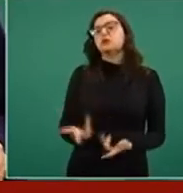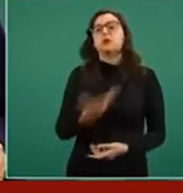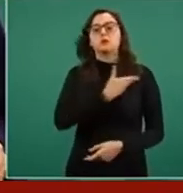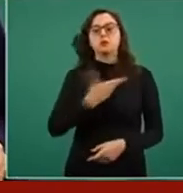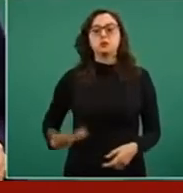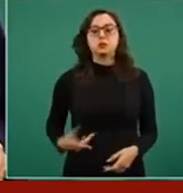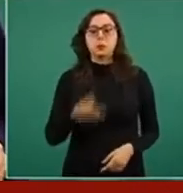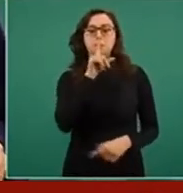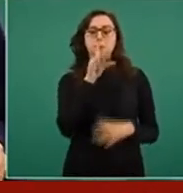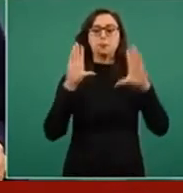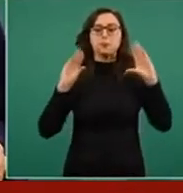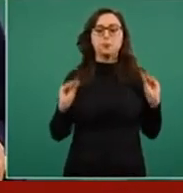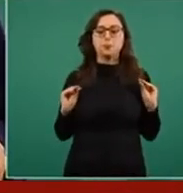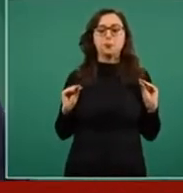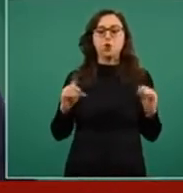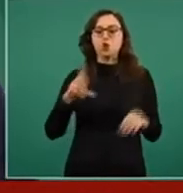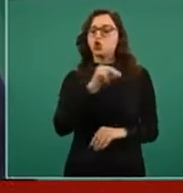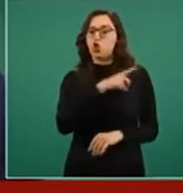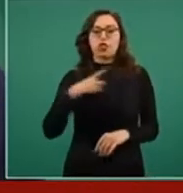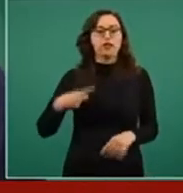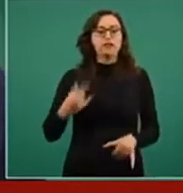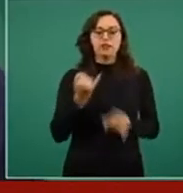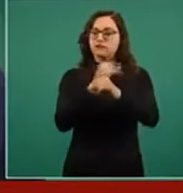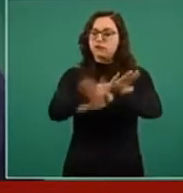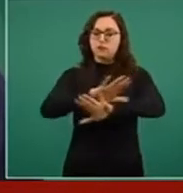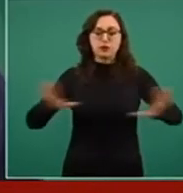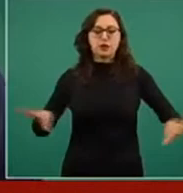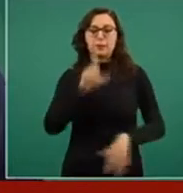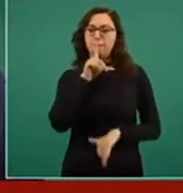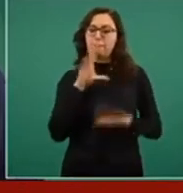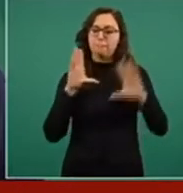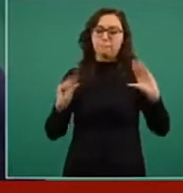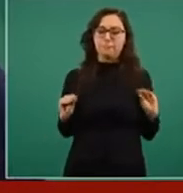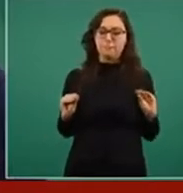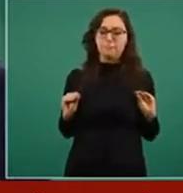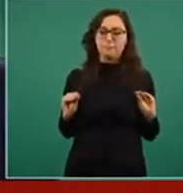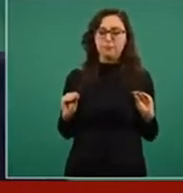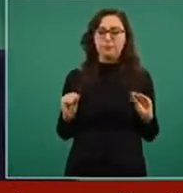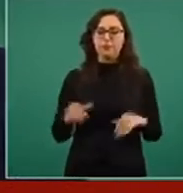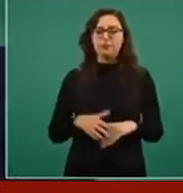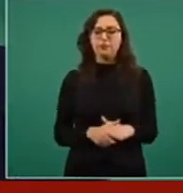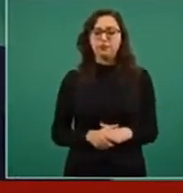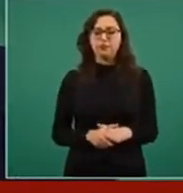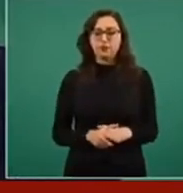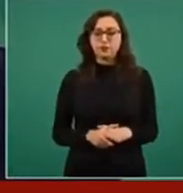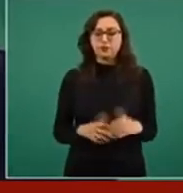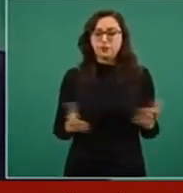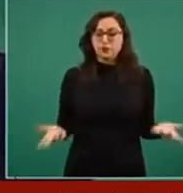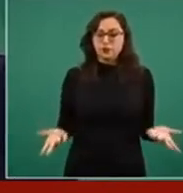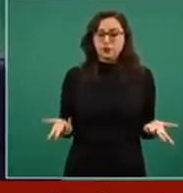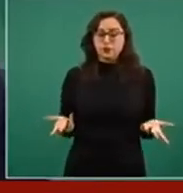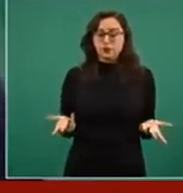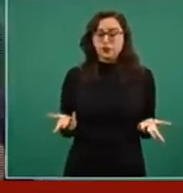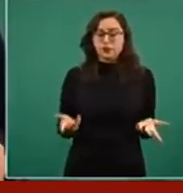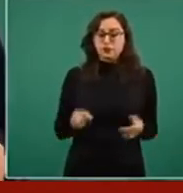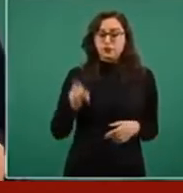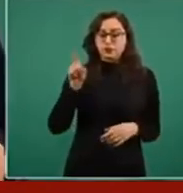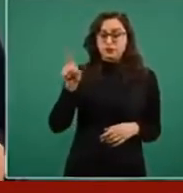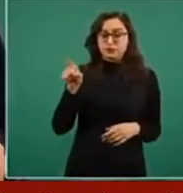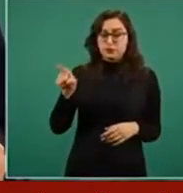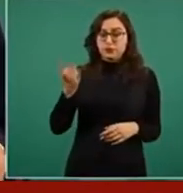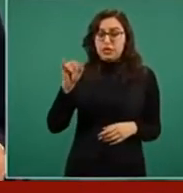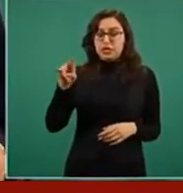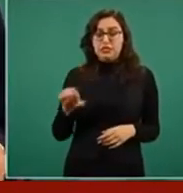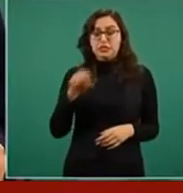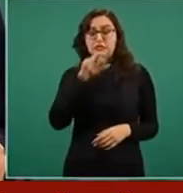presidente, no pueda informar y que no se preocupe el director del